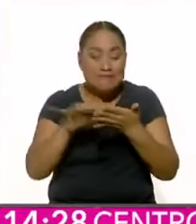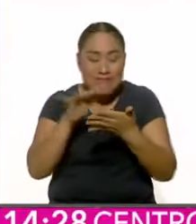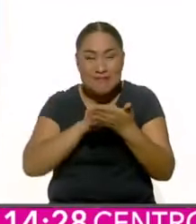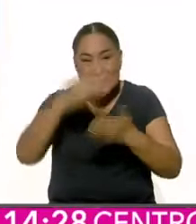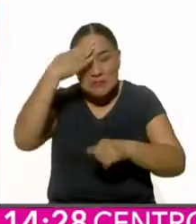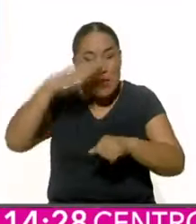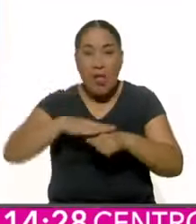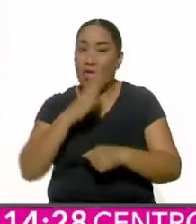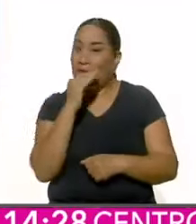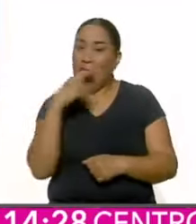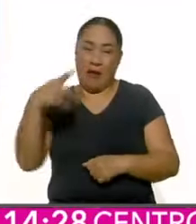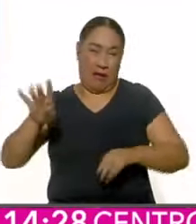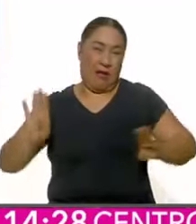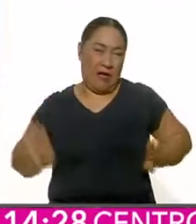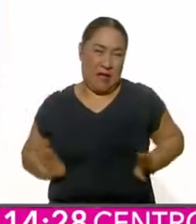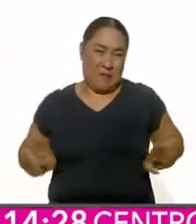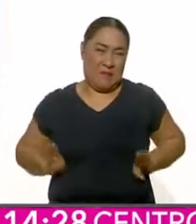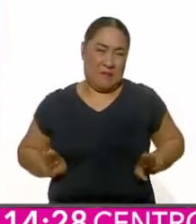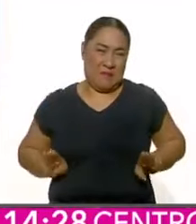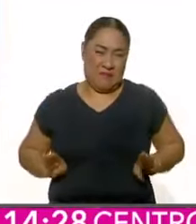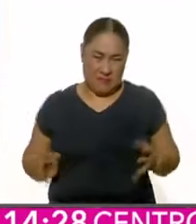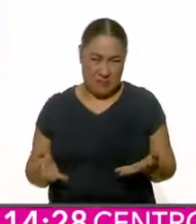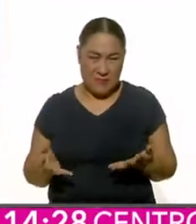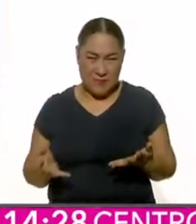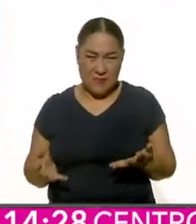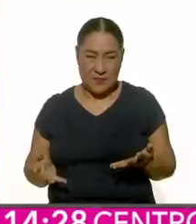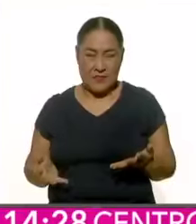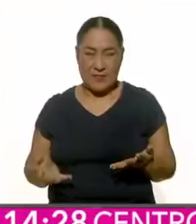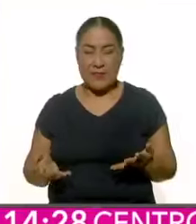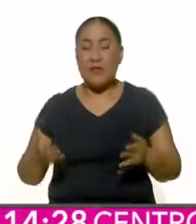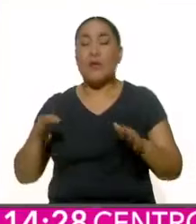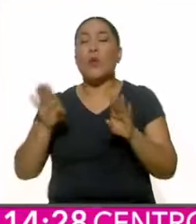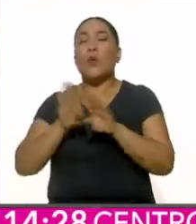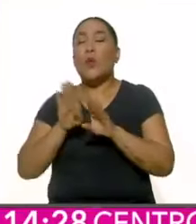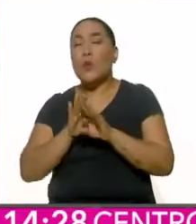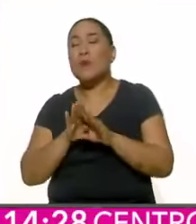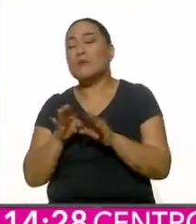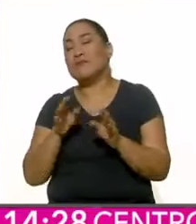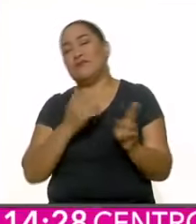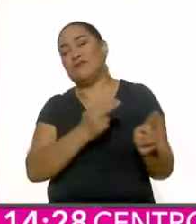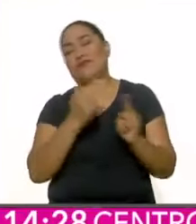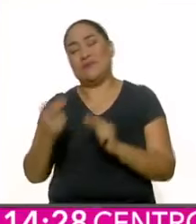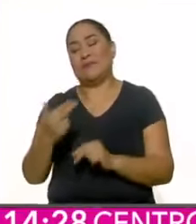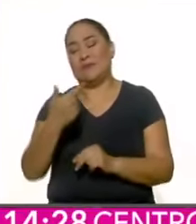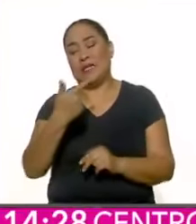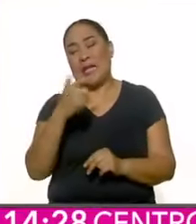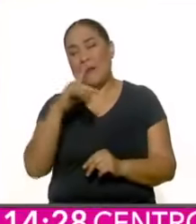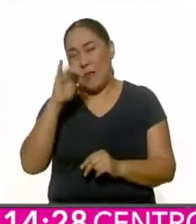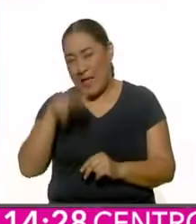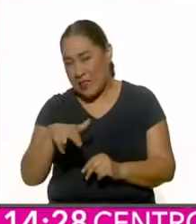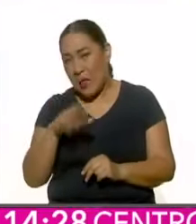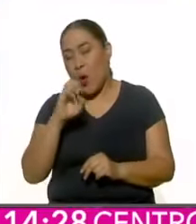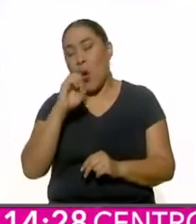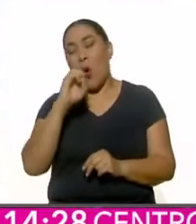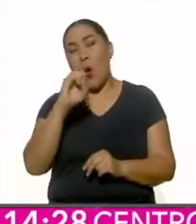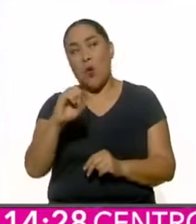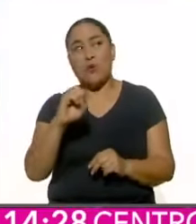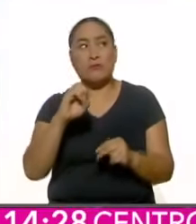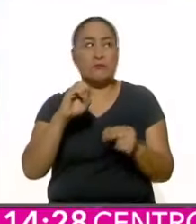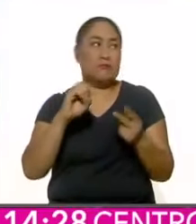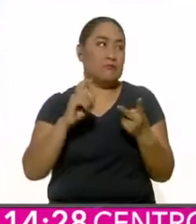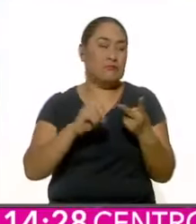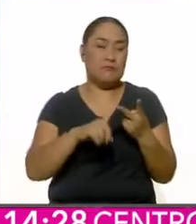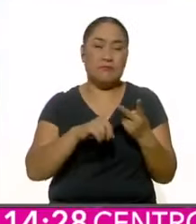de memoria. No es la estridencia melodramática de Germán Martínez o otros como él.